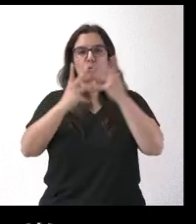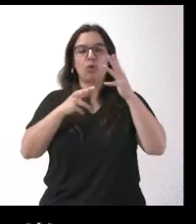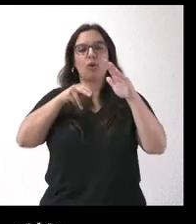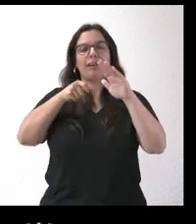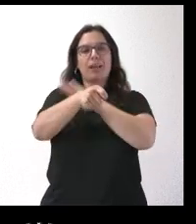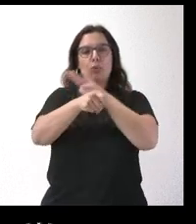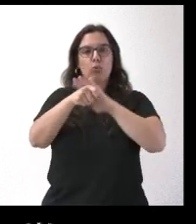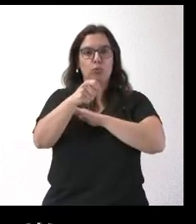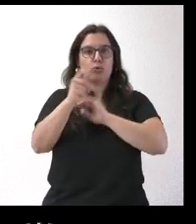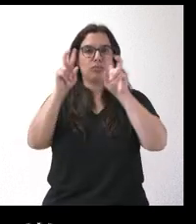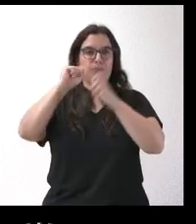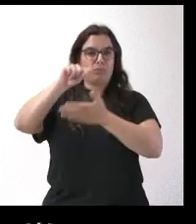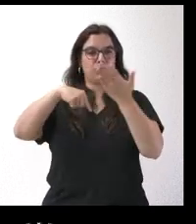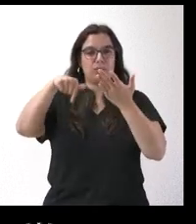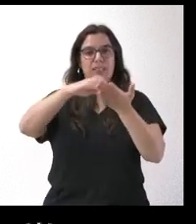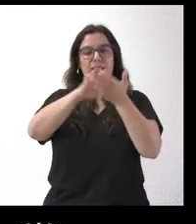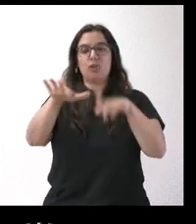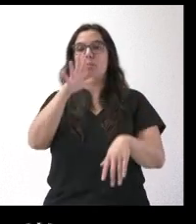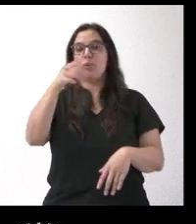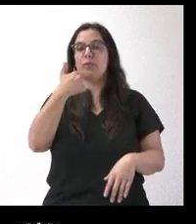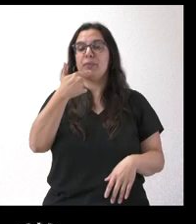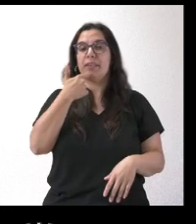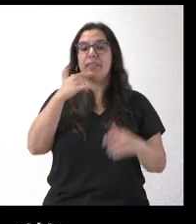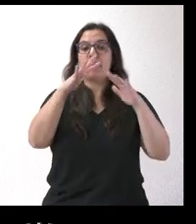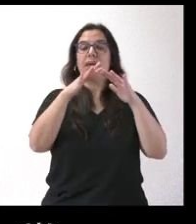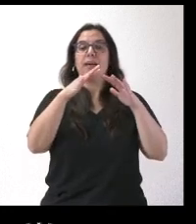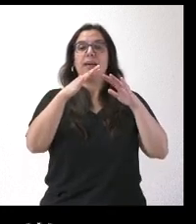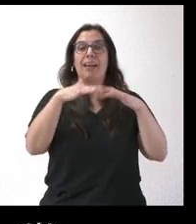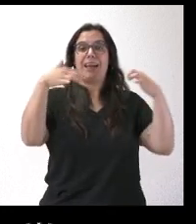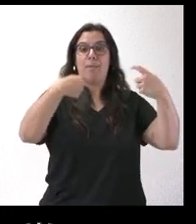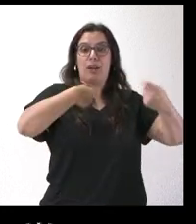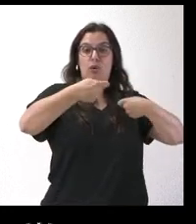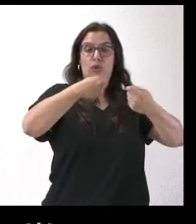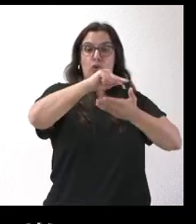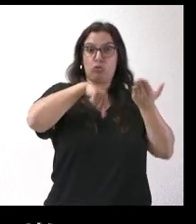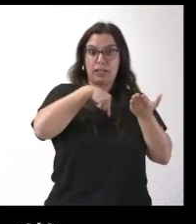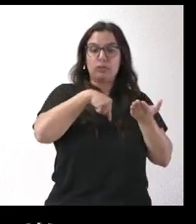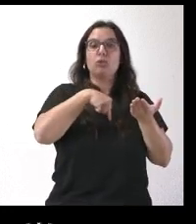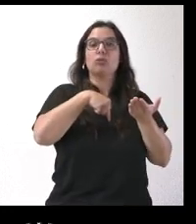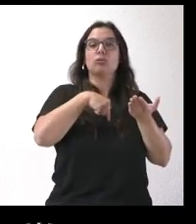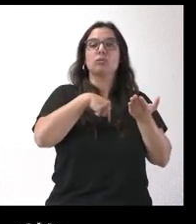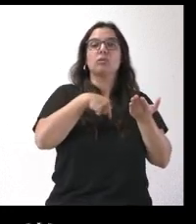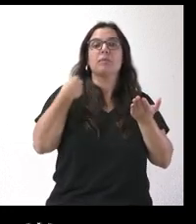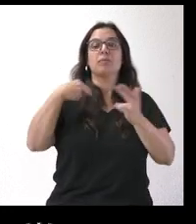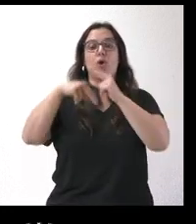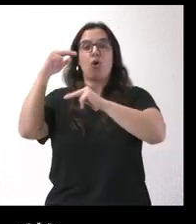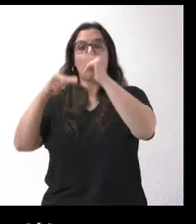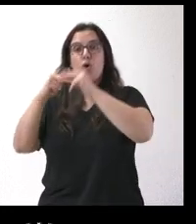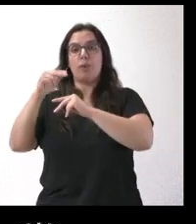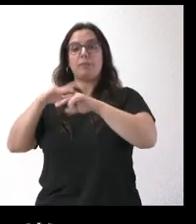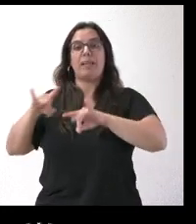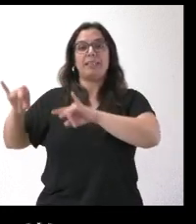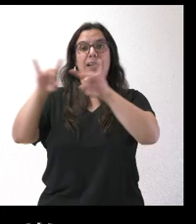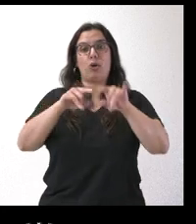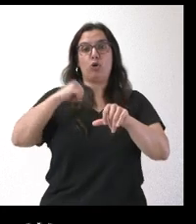Castilla y León, que, como saben, ha estimado el recurso de la Cámara de Contratistas contra el pliego de licitación de las obras de bonificación de nuevos terrenos para